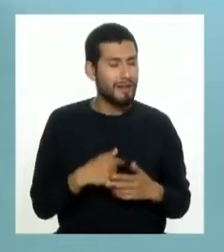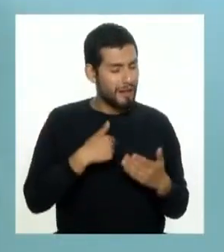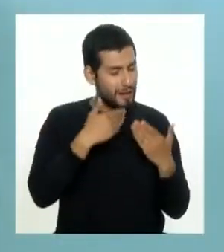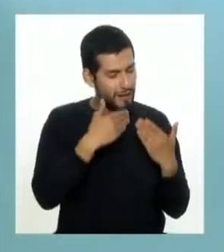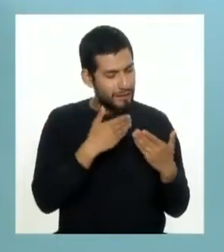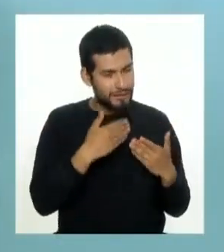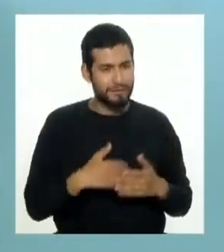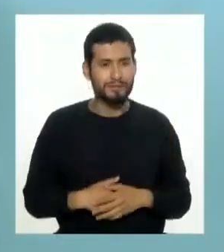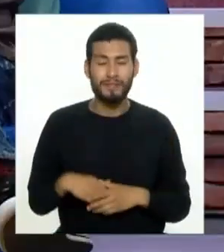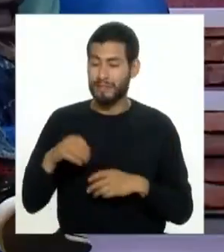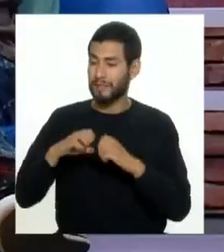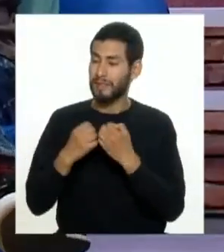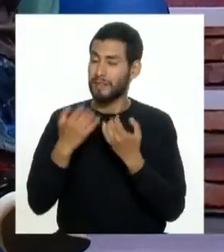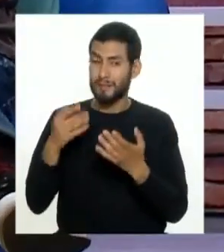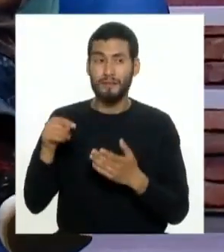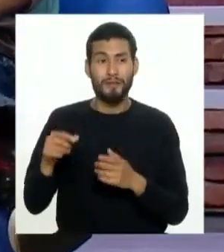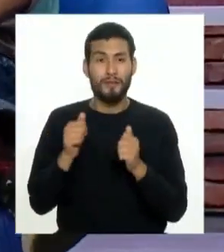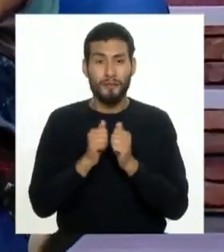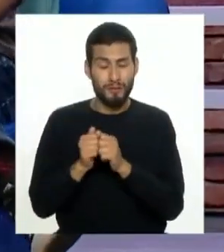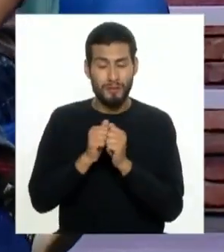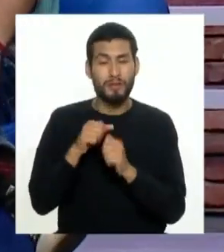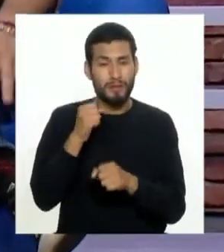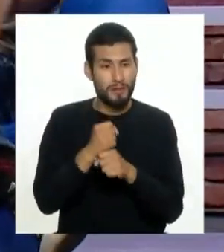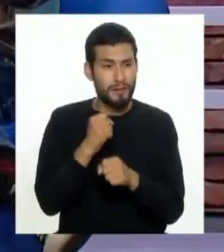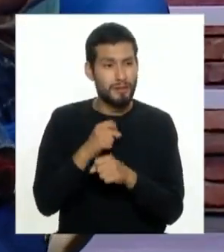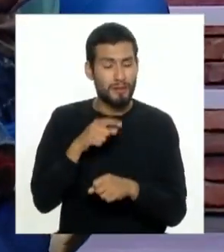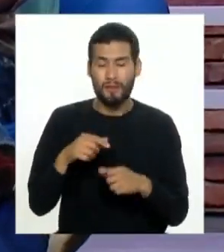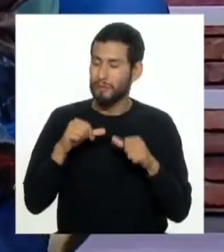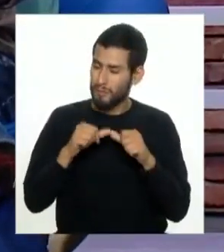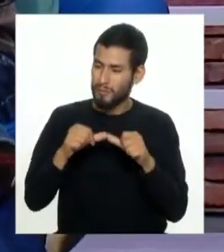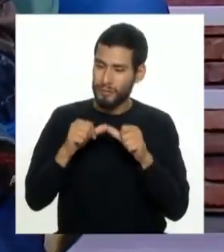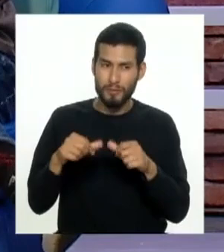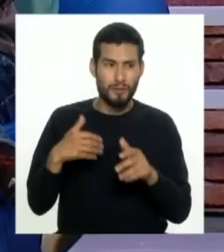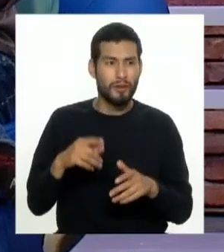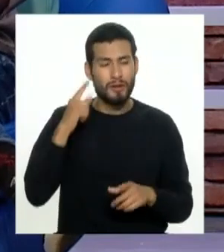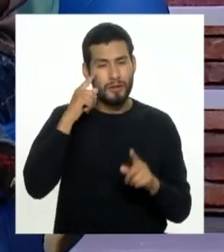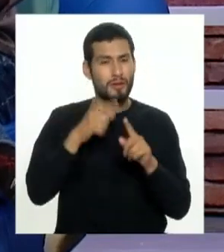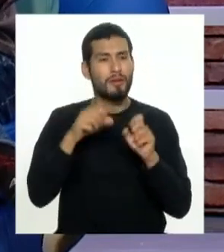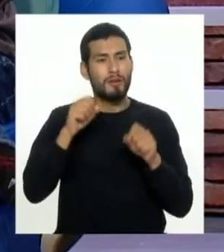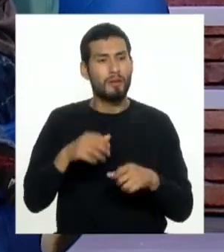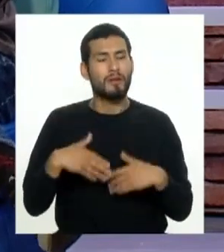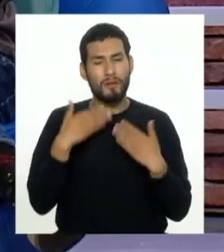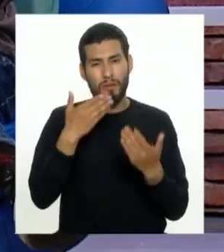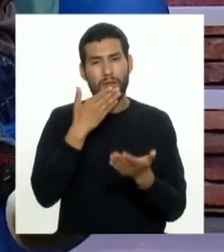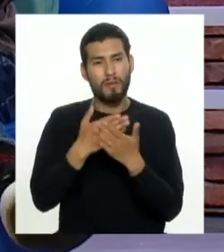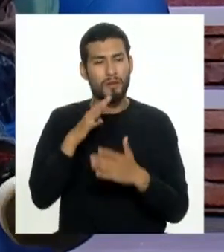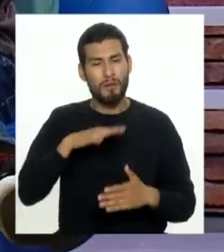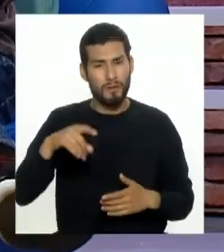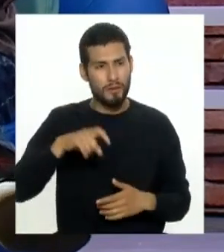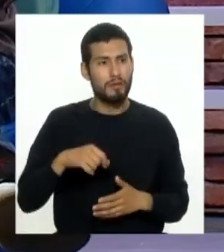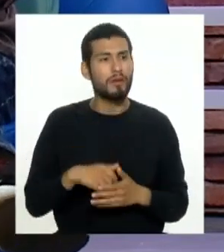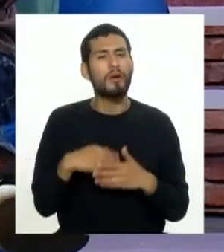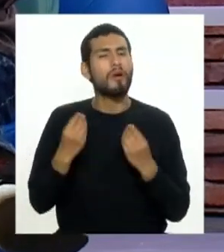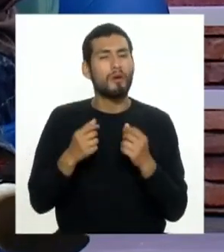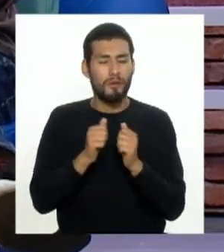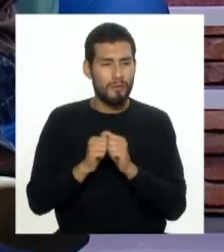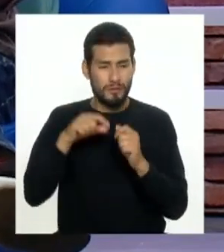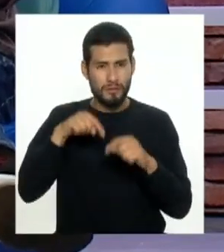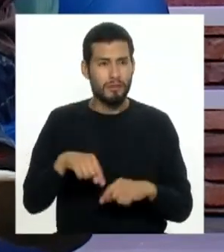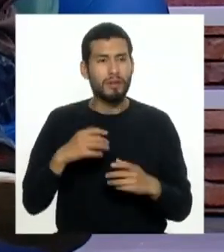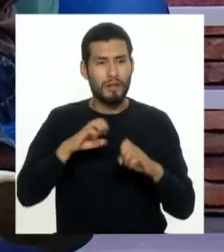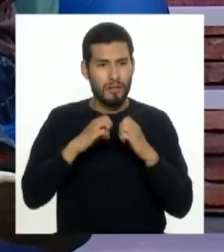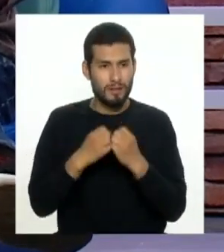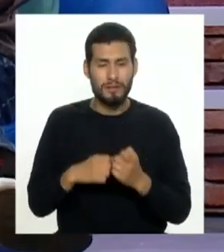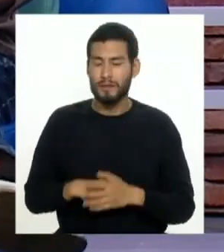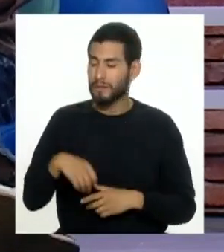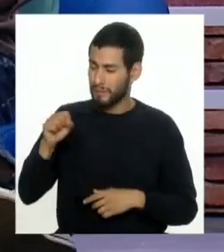muchísimas gracias gran equipo un saludo especial de juntos que también trabajan incansablemente para llevar el bienestar que necesitamos como juntos trabajando en